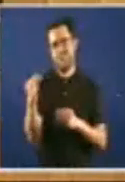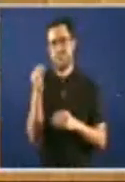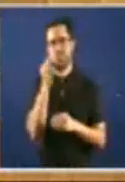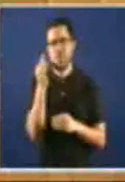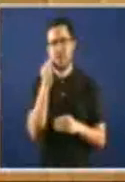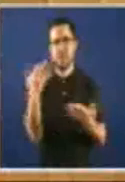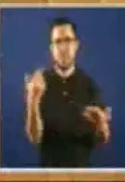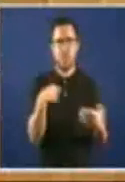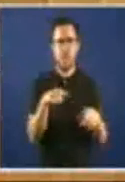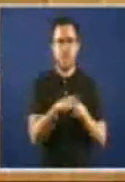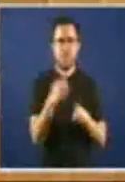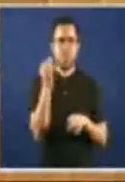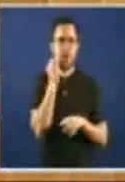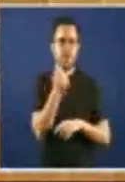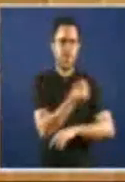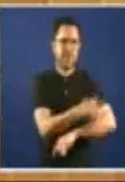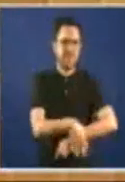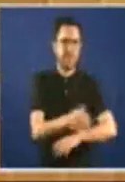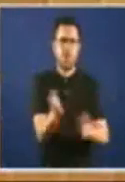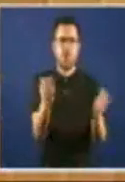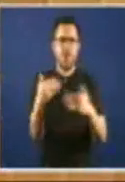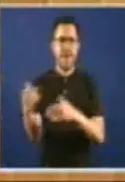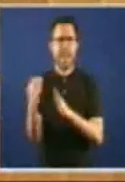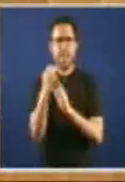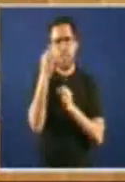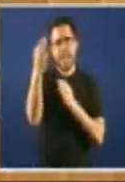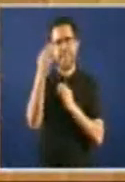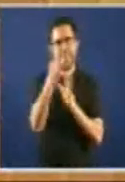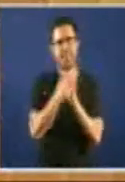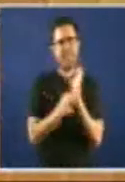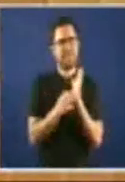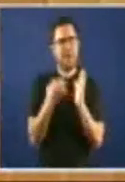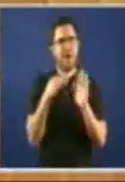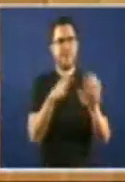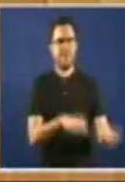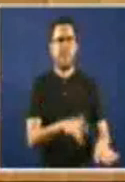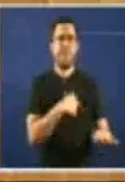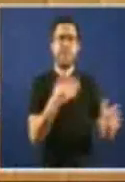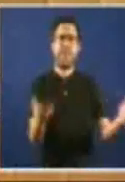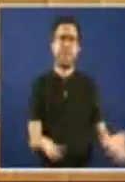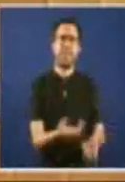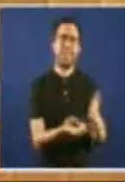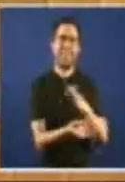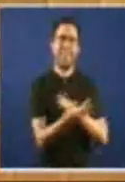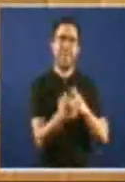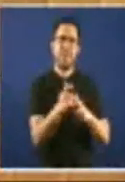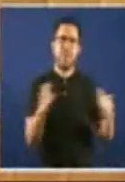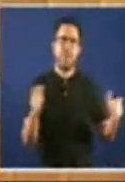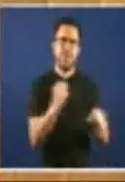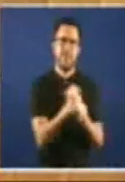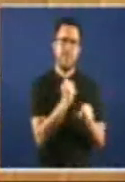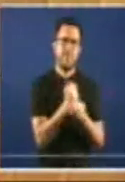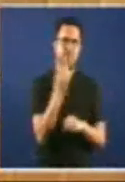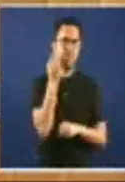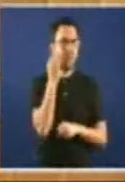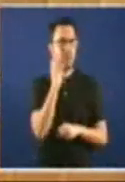transversales Para non haber Ninguna medida Que favoreza A creación De emprego Femenino E a creación De